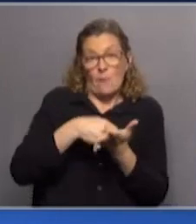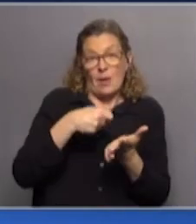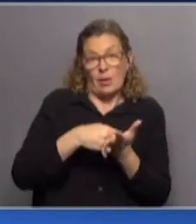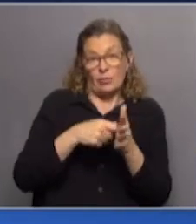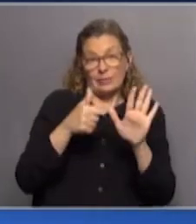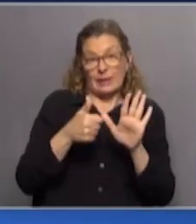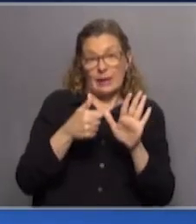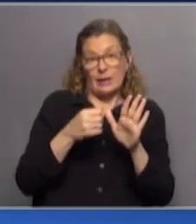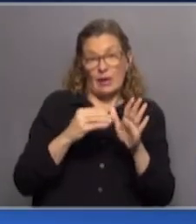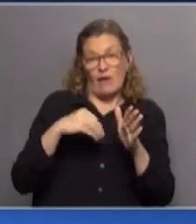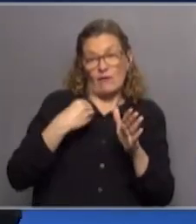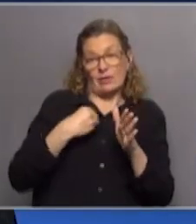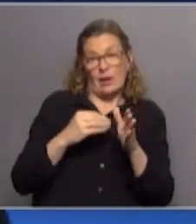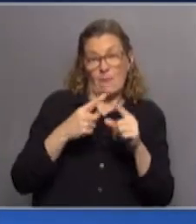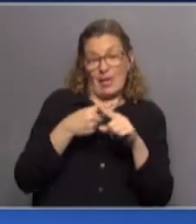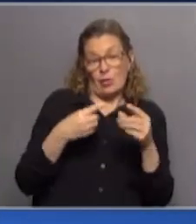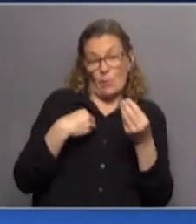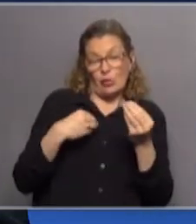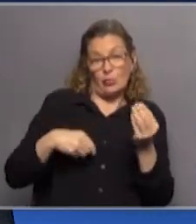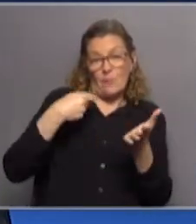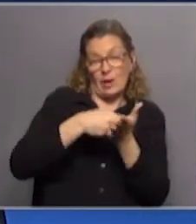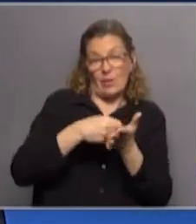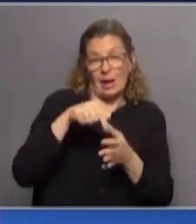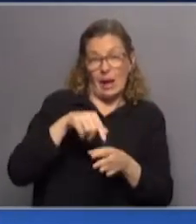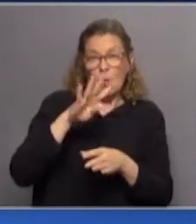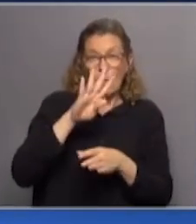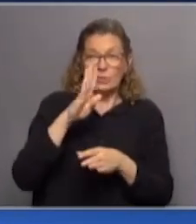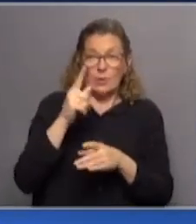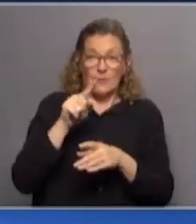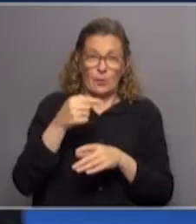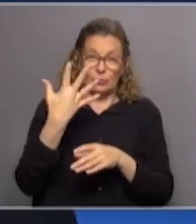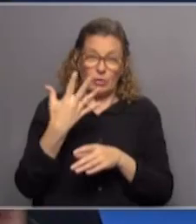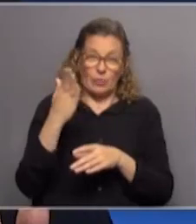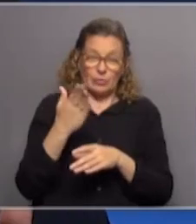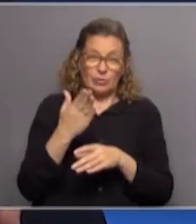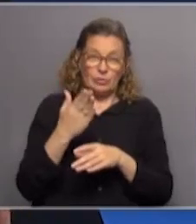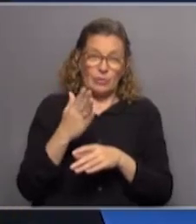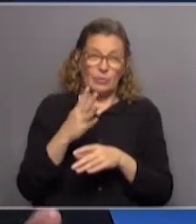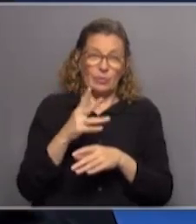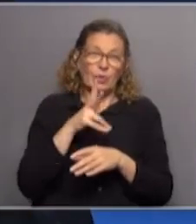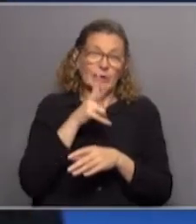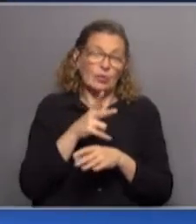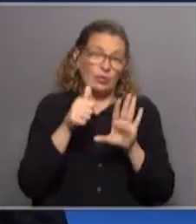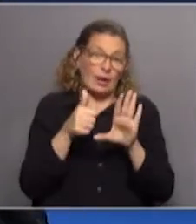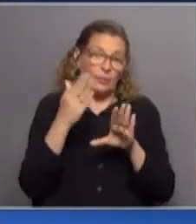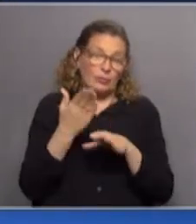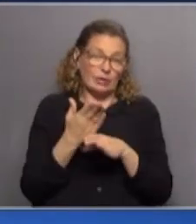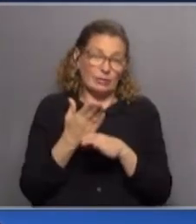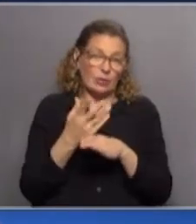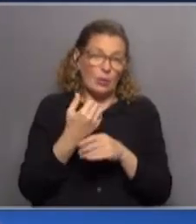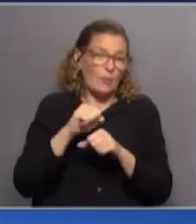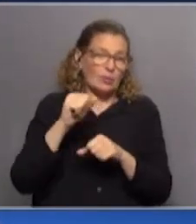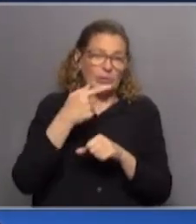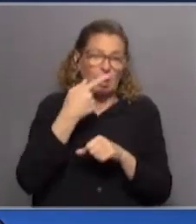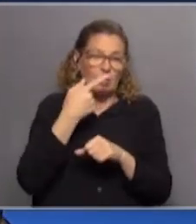veces y medio más. Acá no, acá tú pagas el 4,5% de tu salario o el 6% si tienes hijos, no importa si sos